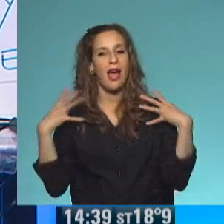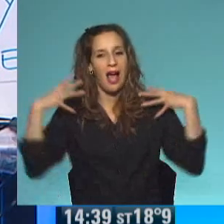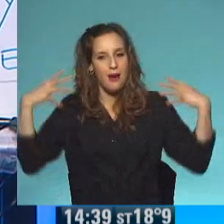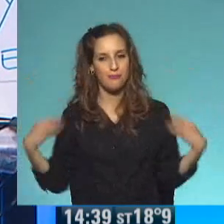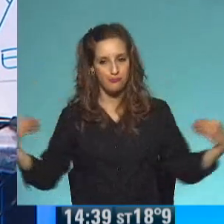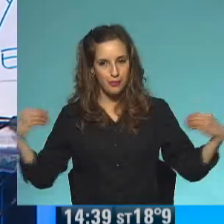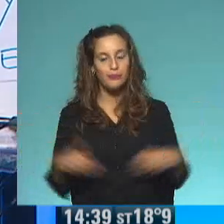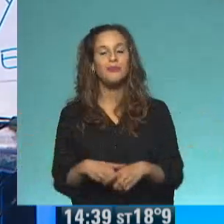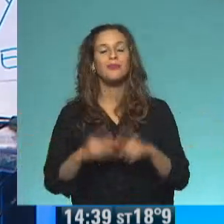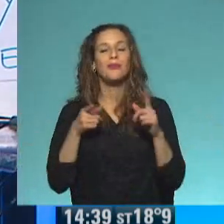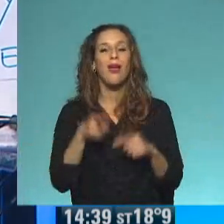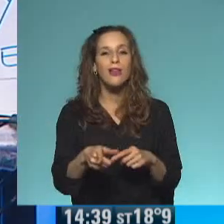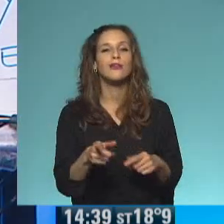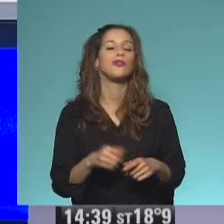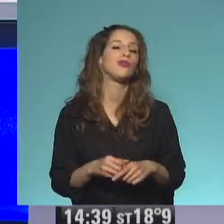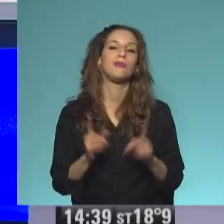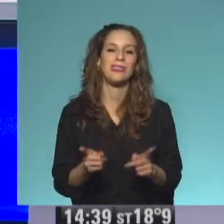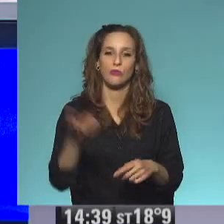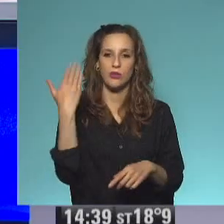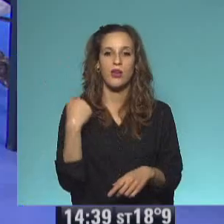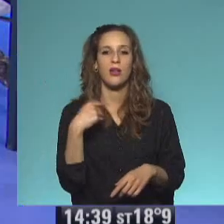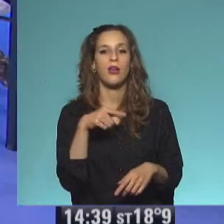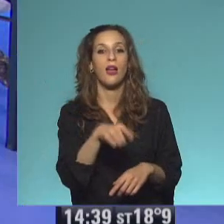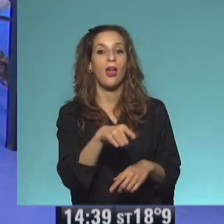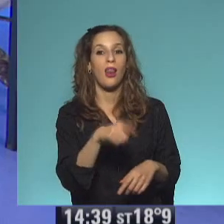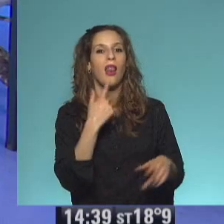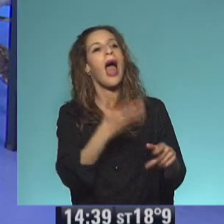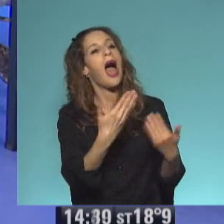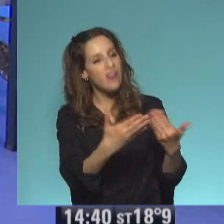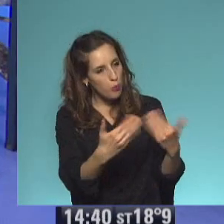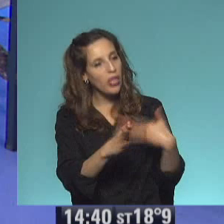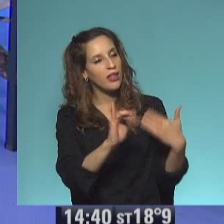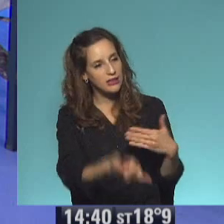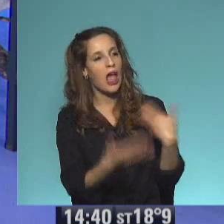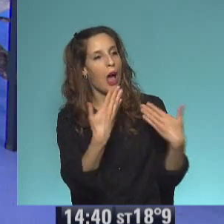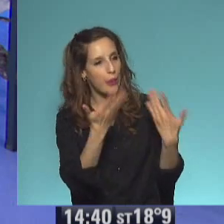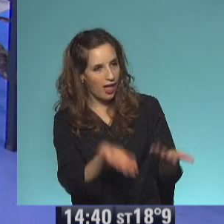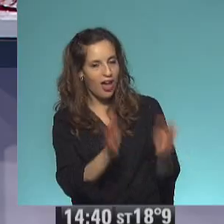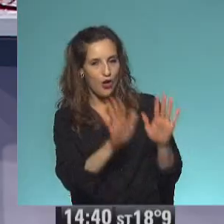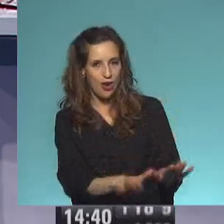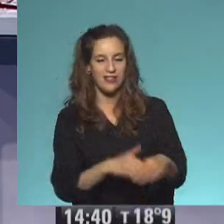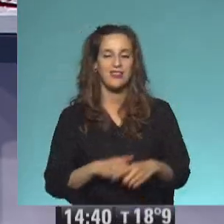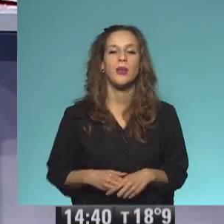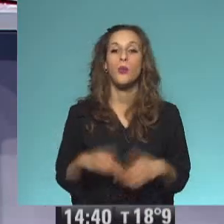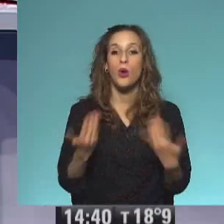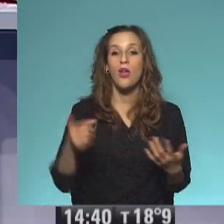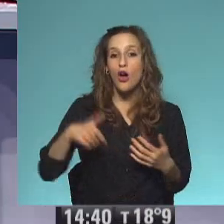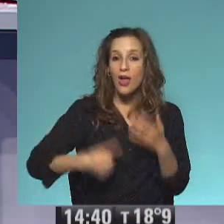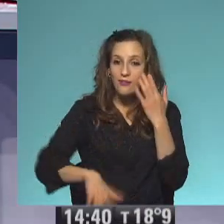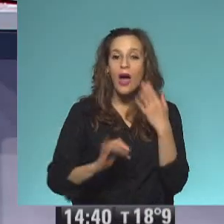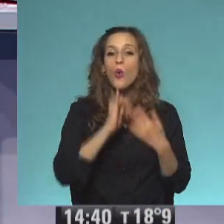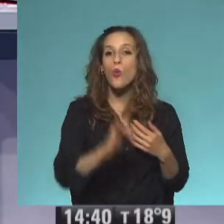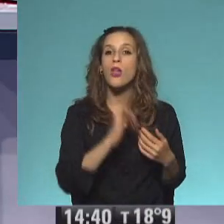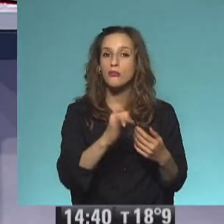Y estos son los dos hechizos. Esperá que lo voy a descongelar a Emiliano otra vez. Ahí está. Así puede participar de este momento. Que vamos a leer un cuento de